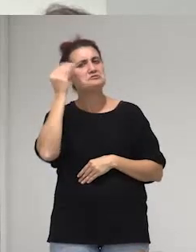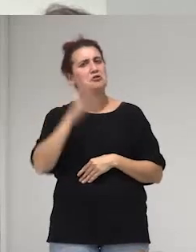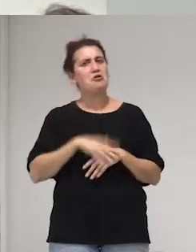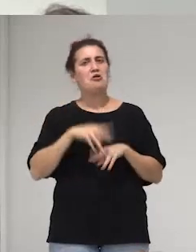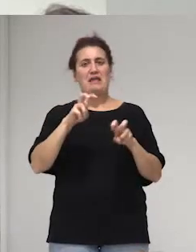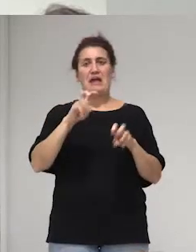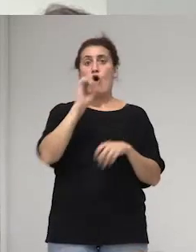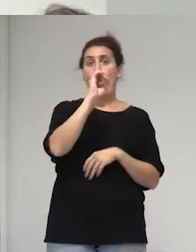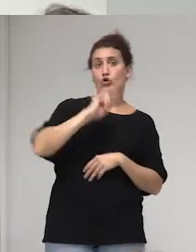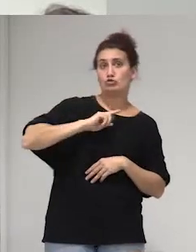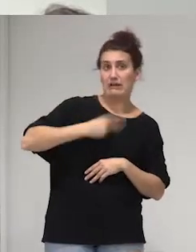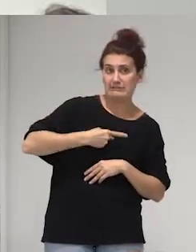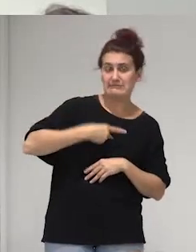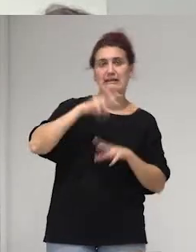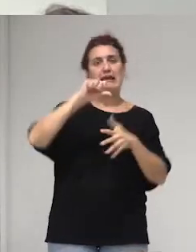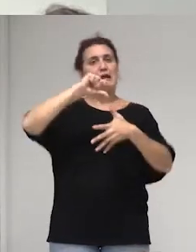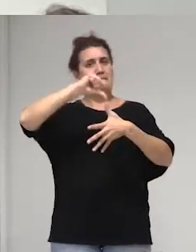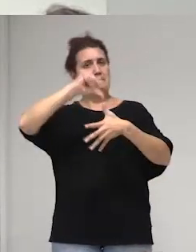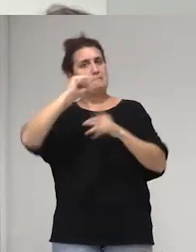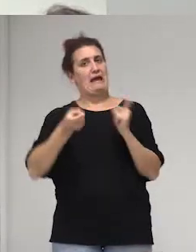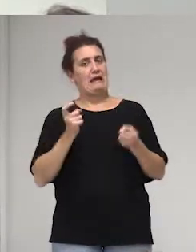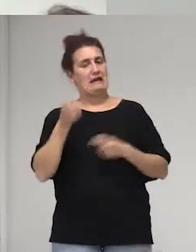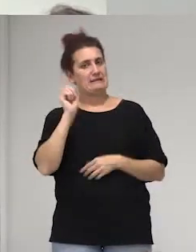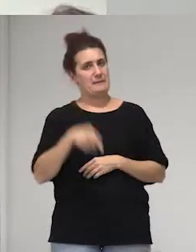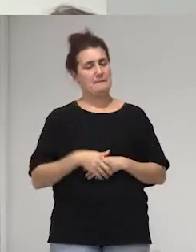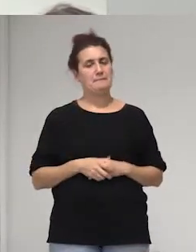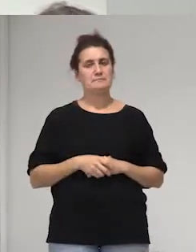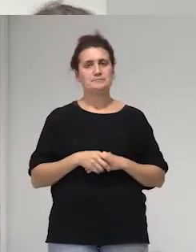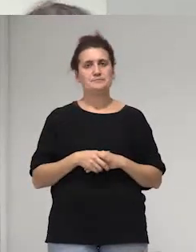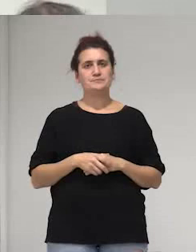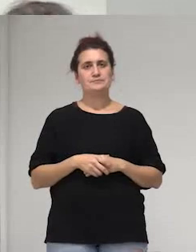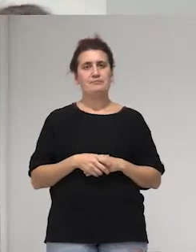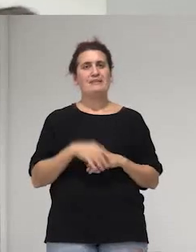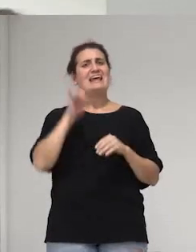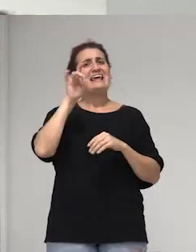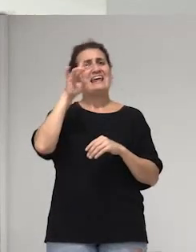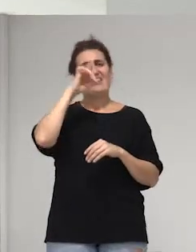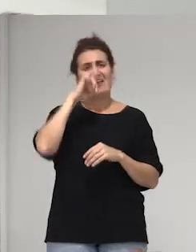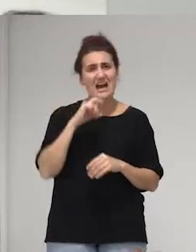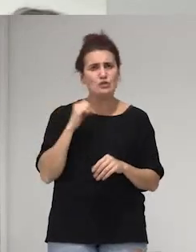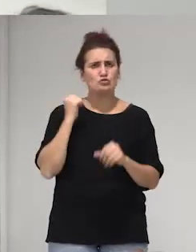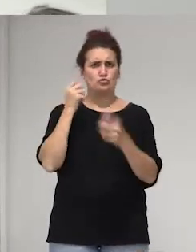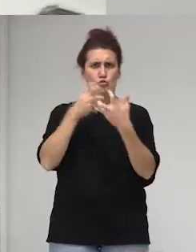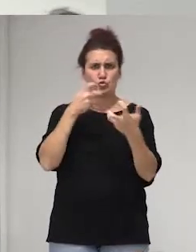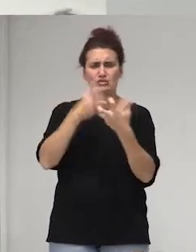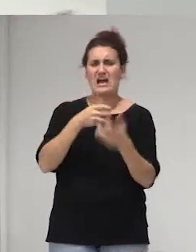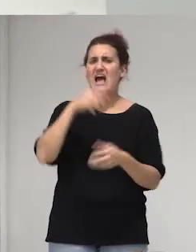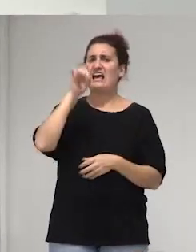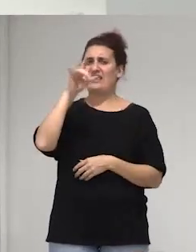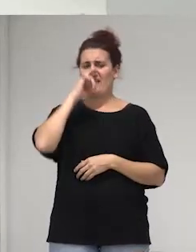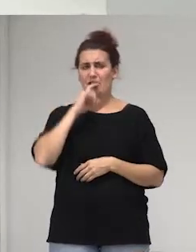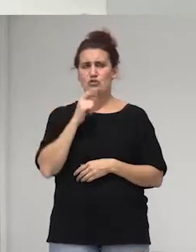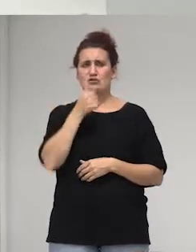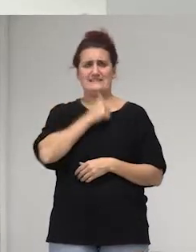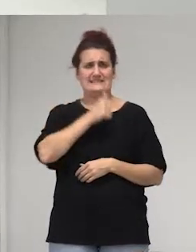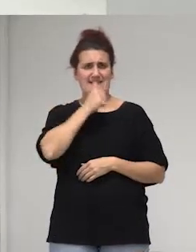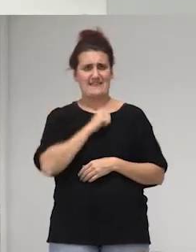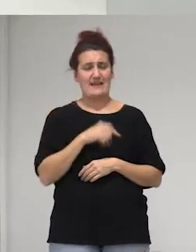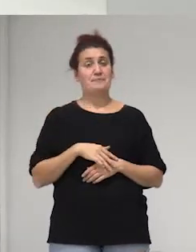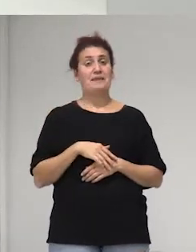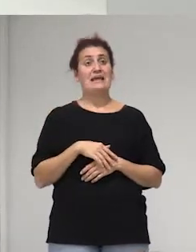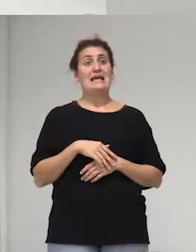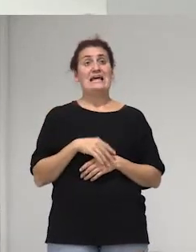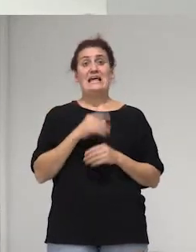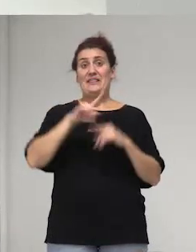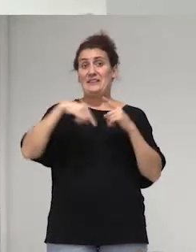otrans y de la red latinoamericana bueno 15 años de lucha 15 años de resistencia pero bueno después de contarles